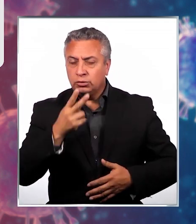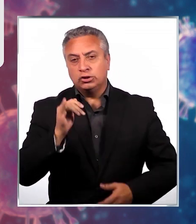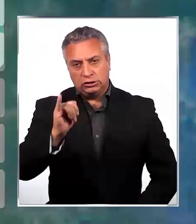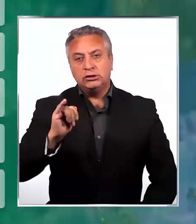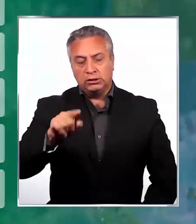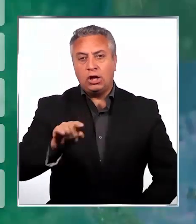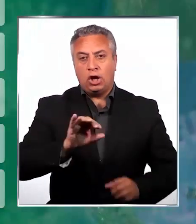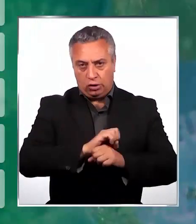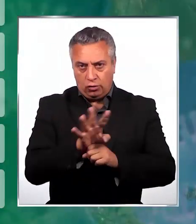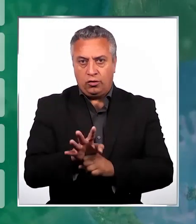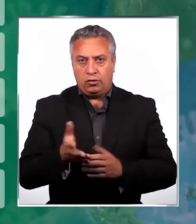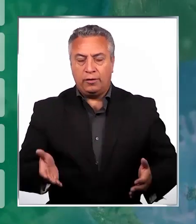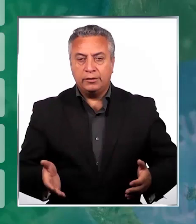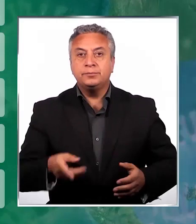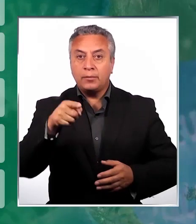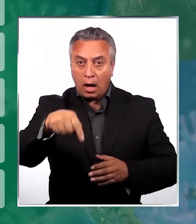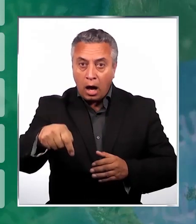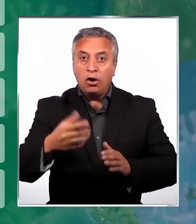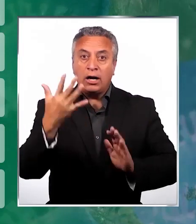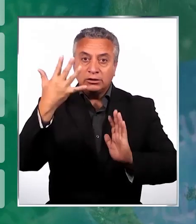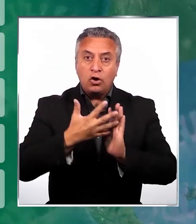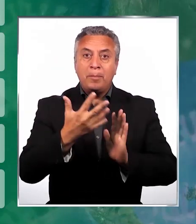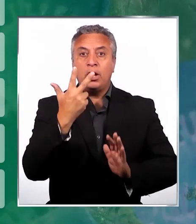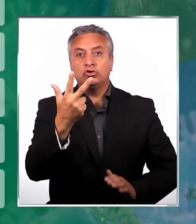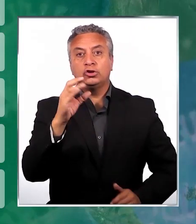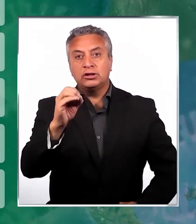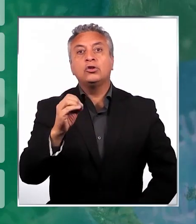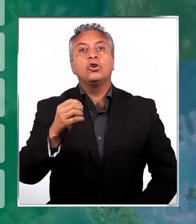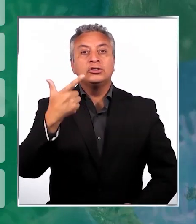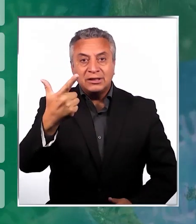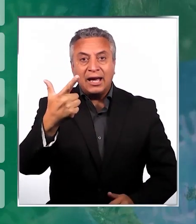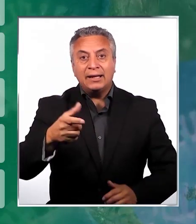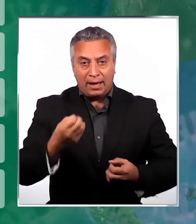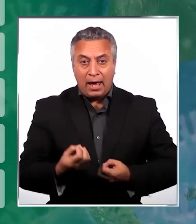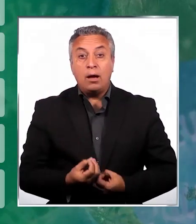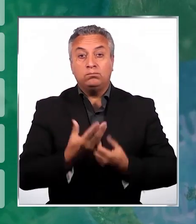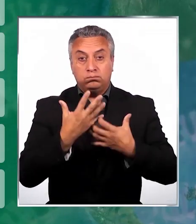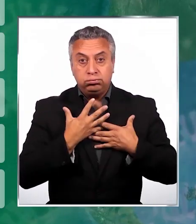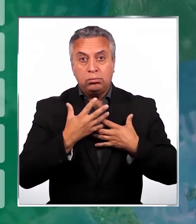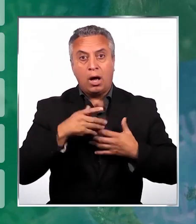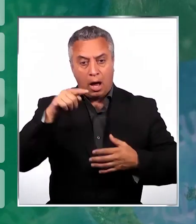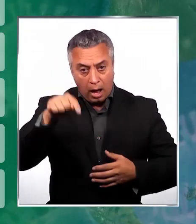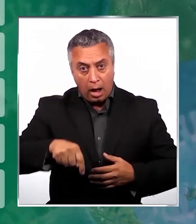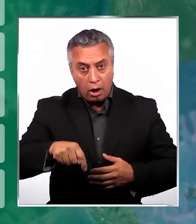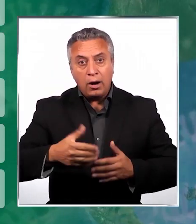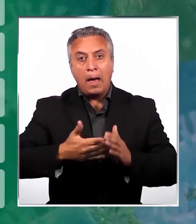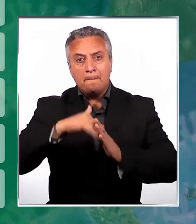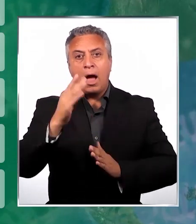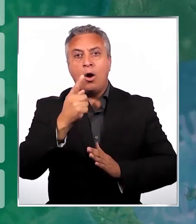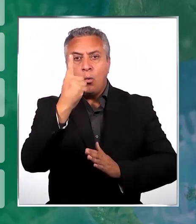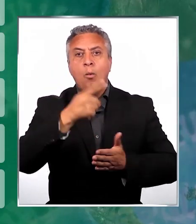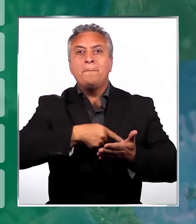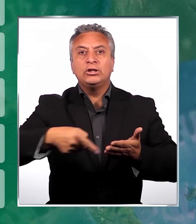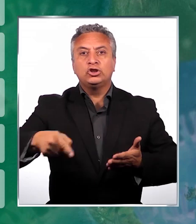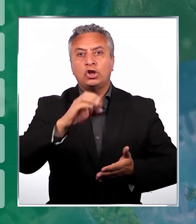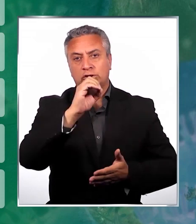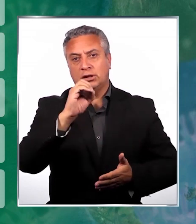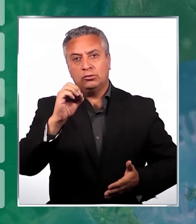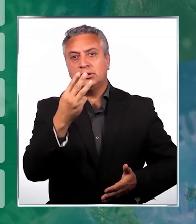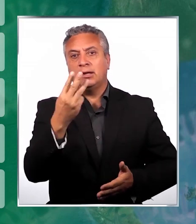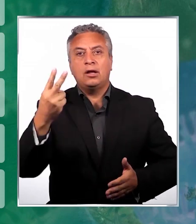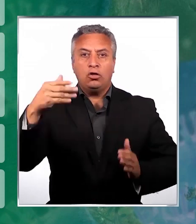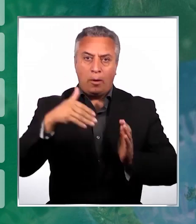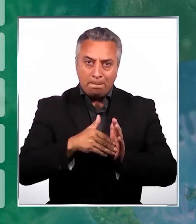coronavirus. Y se sumaron 5.807 contagios. Hasta ahora, más de 1.032.000 pacientes han